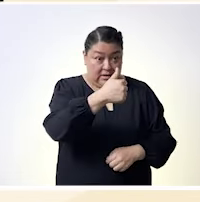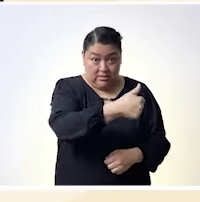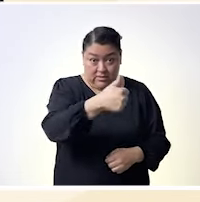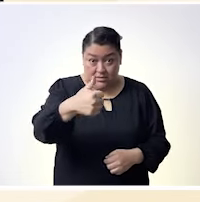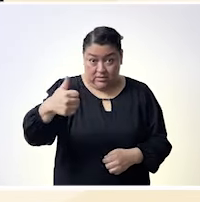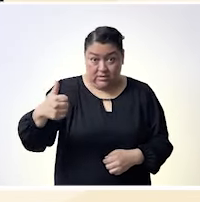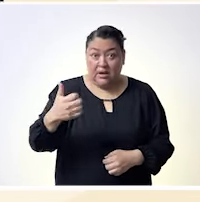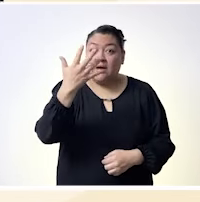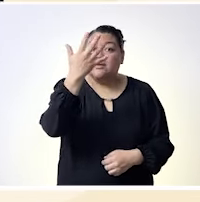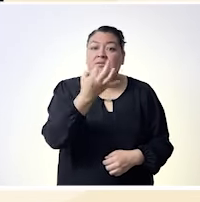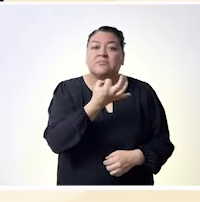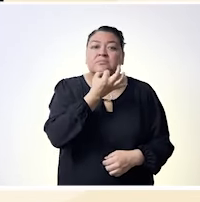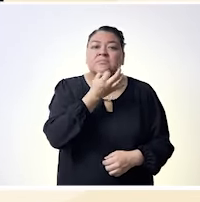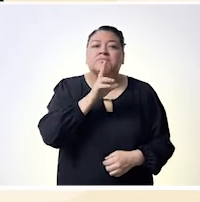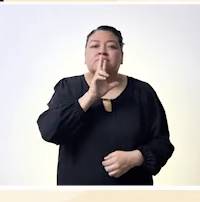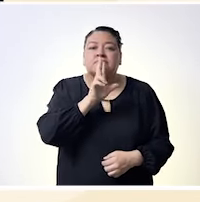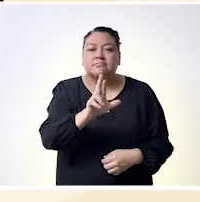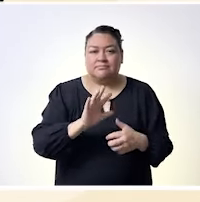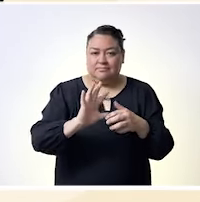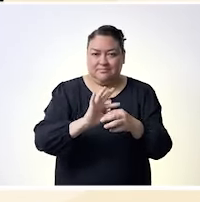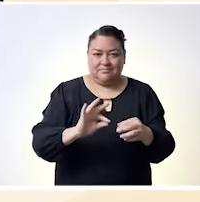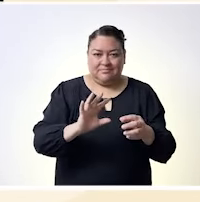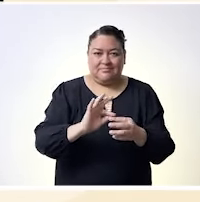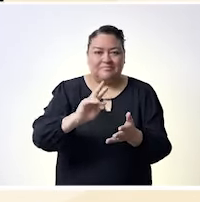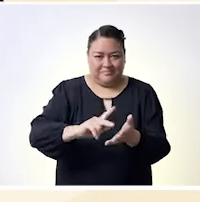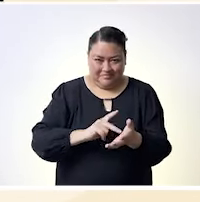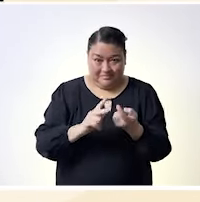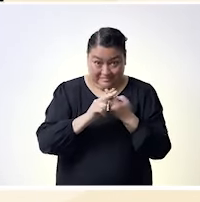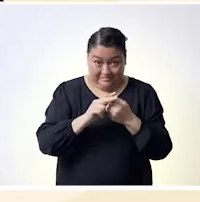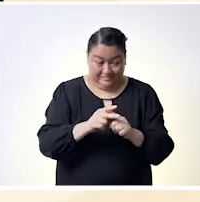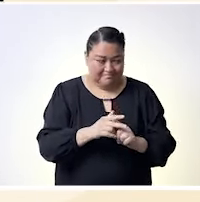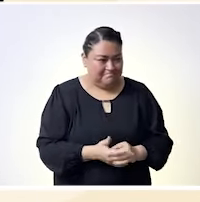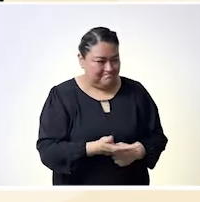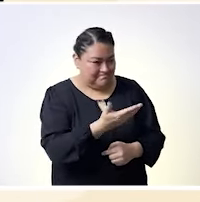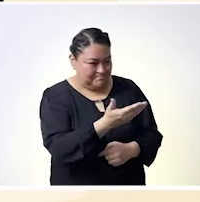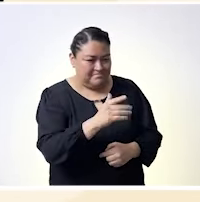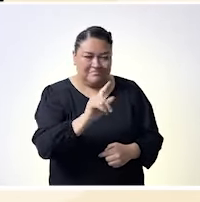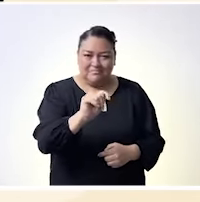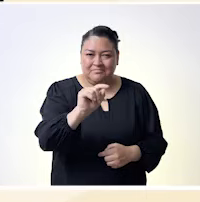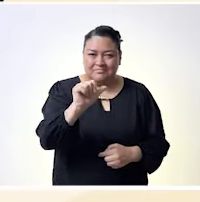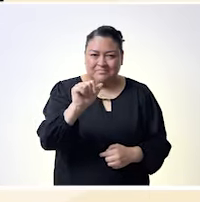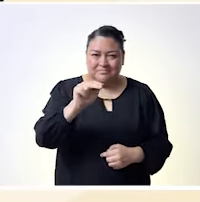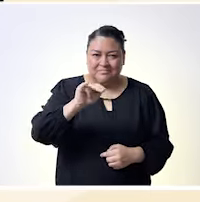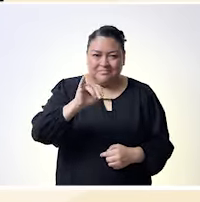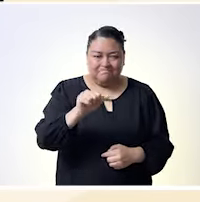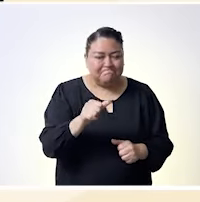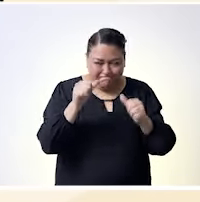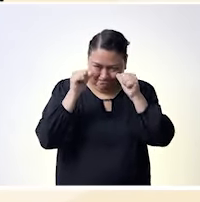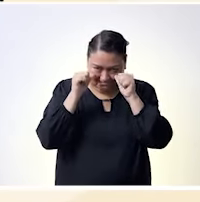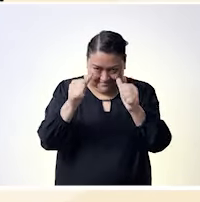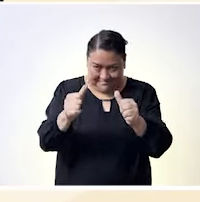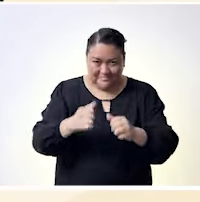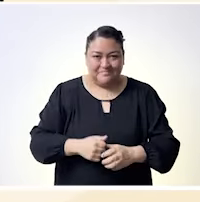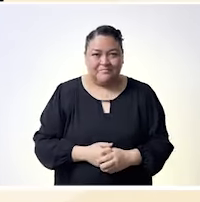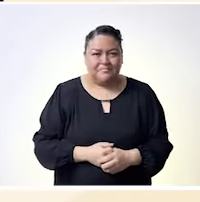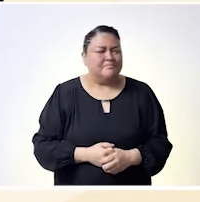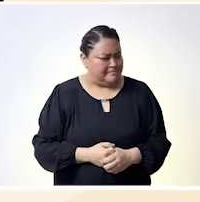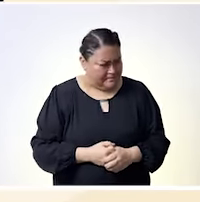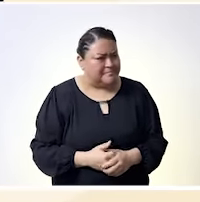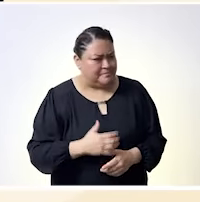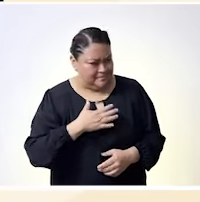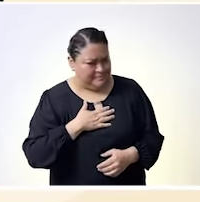cultura patriarcal era una olimpia de gauche que fue guilletinada por los revolucionarios a una Mary Wollstonecraft